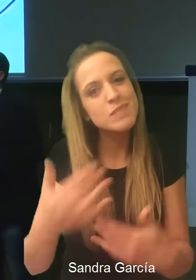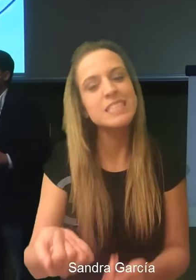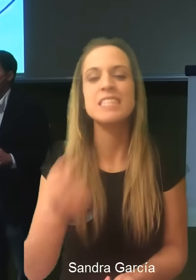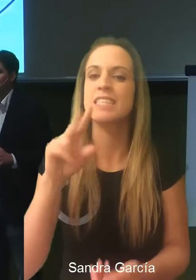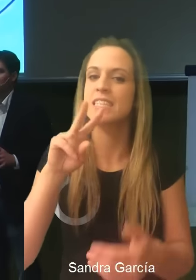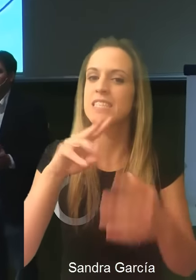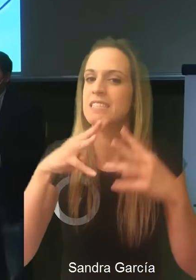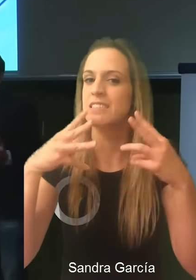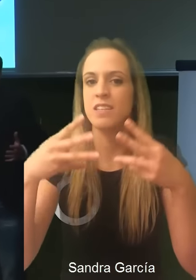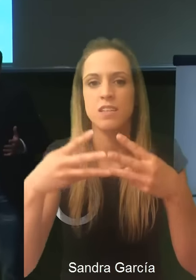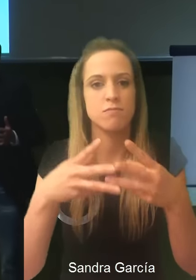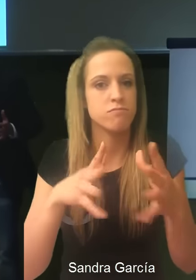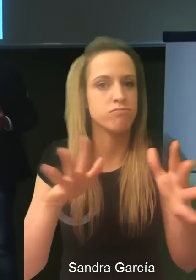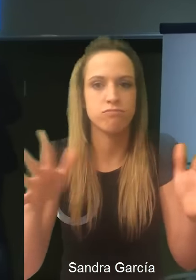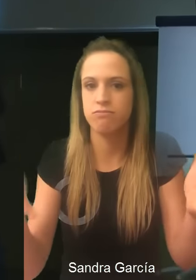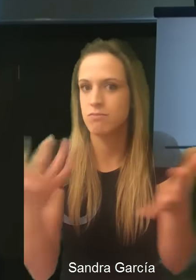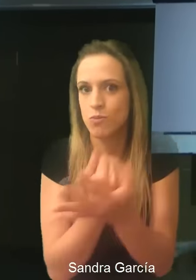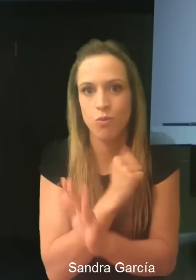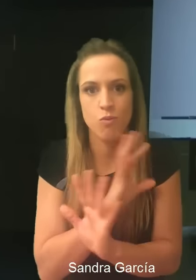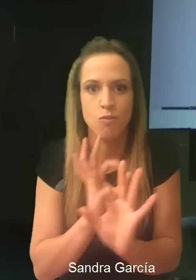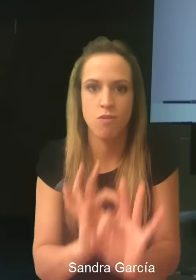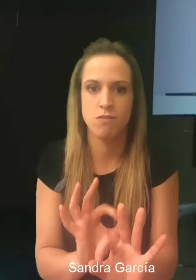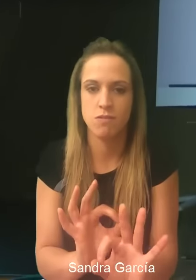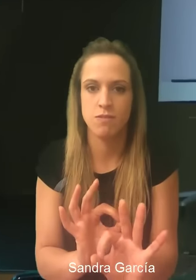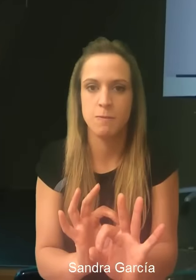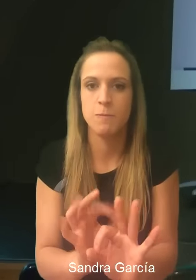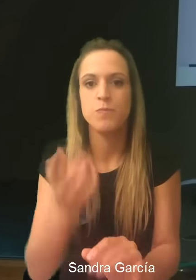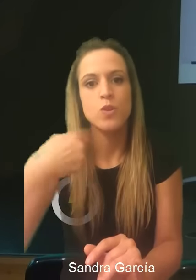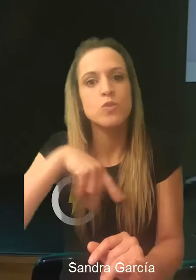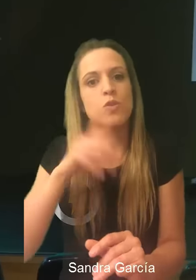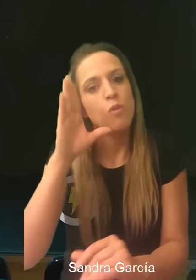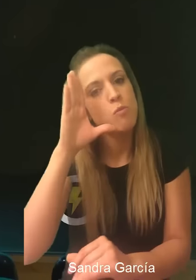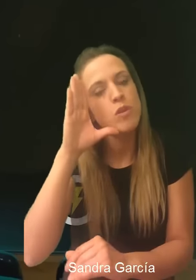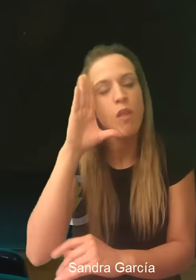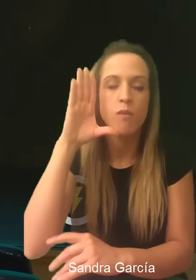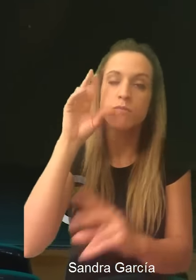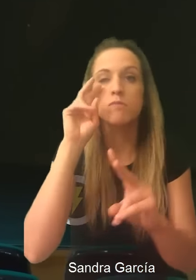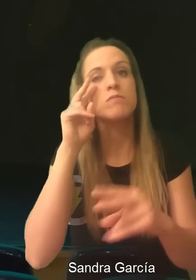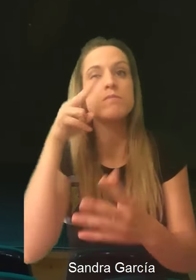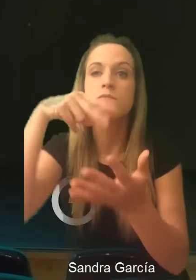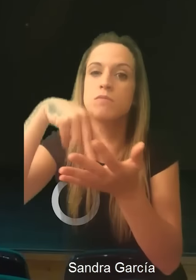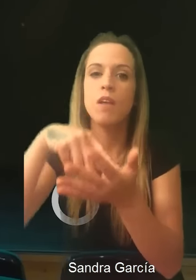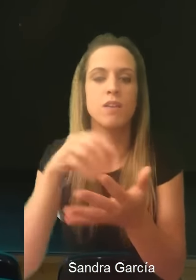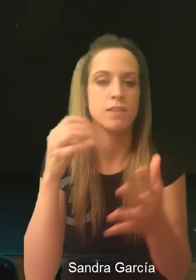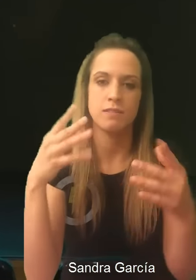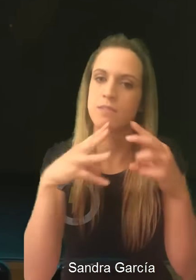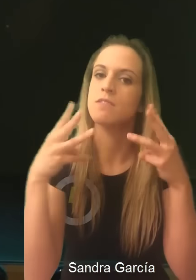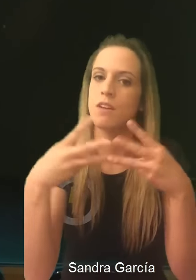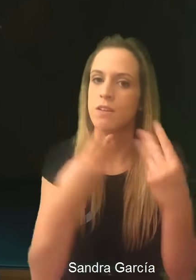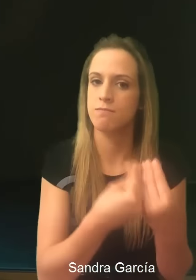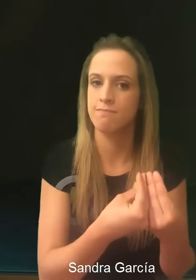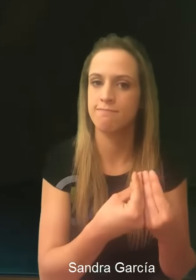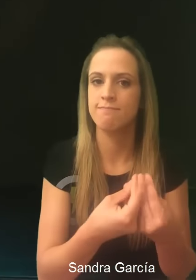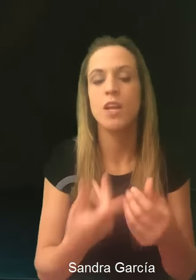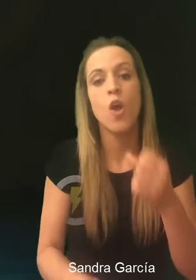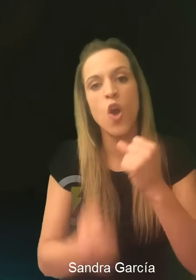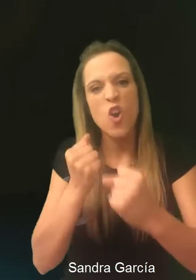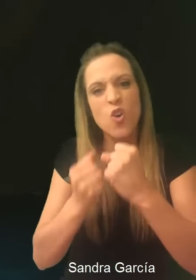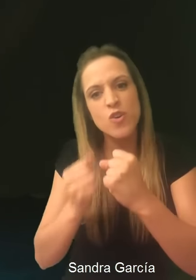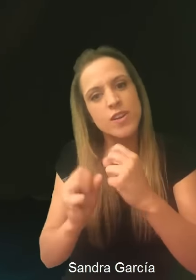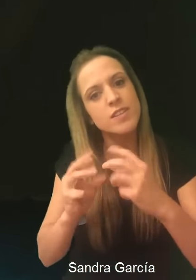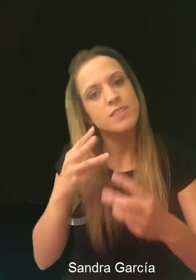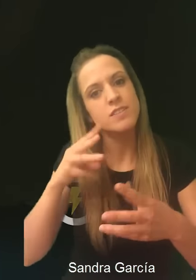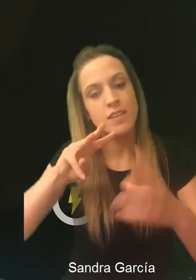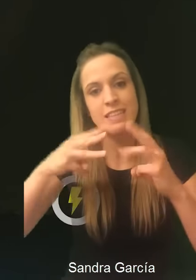internet para nosotros es todo. Nos levantamos con internet, desayunamos con internet, nos vamos